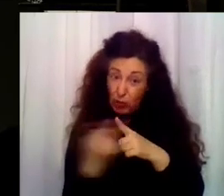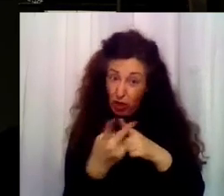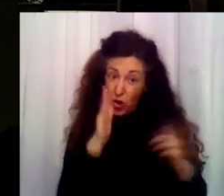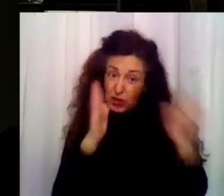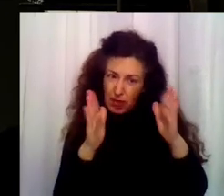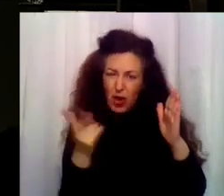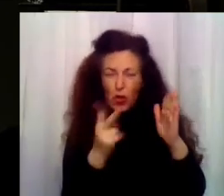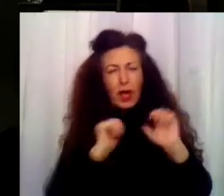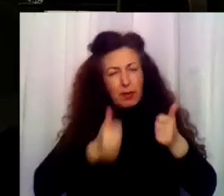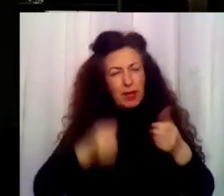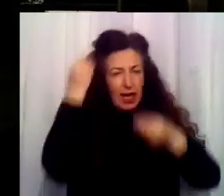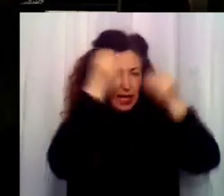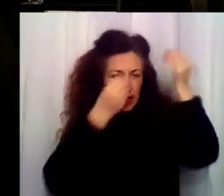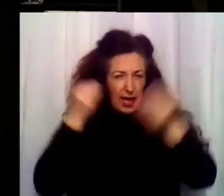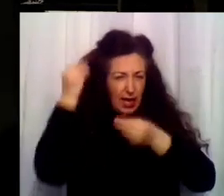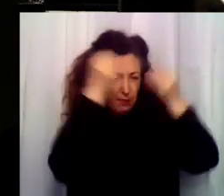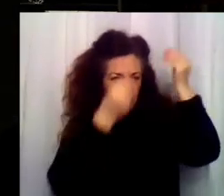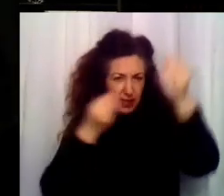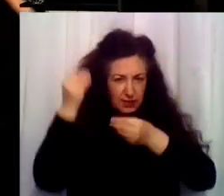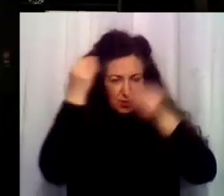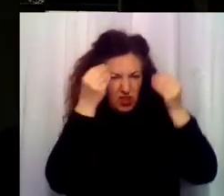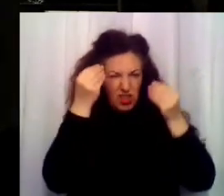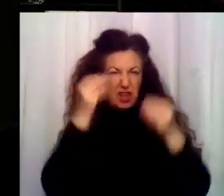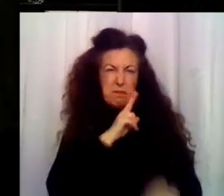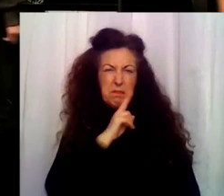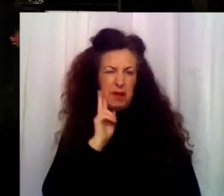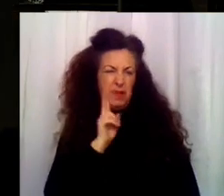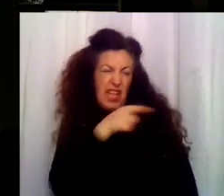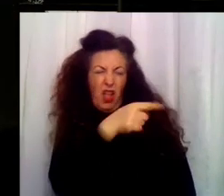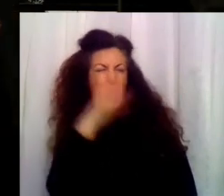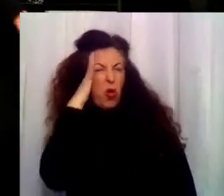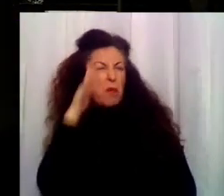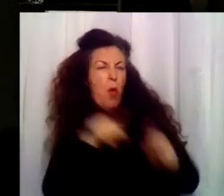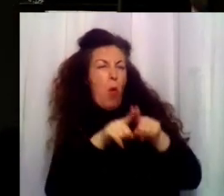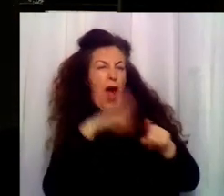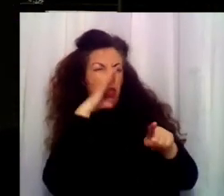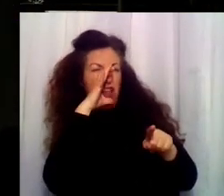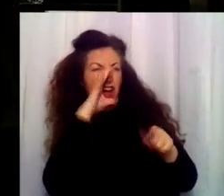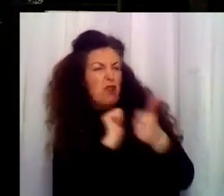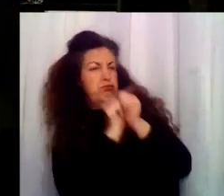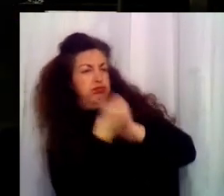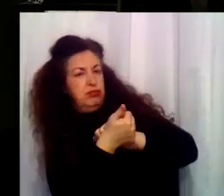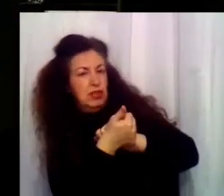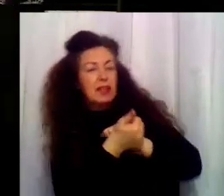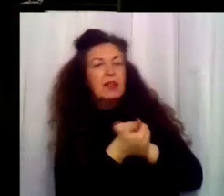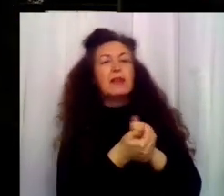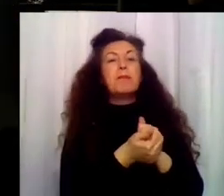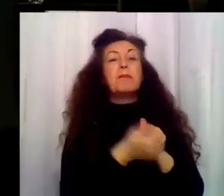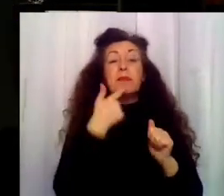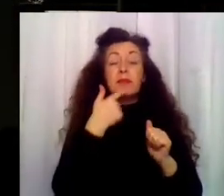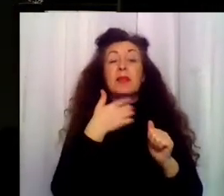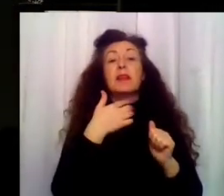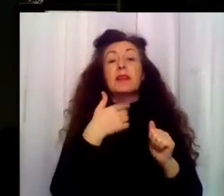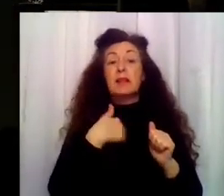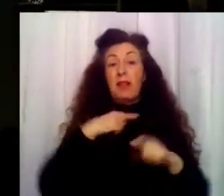le digo yo. Él duerme como un cerdo. Como un lirón, perdona. Podrán pasar una noche juntos. Eso sí, cada 15 días. Ah, por mí no hace falta